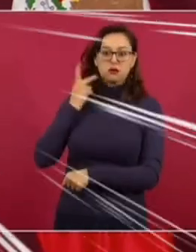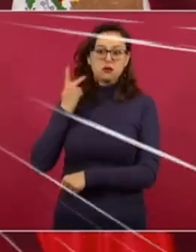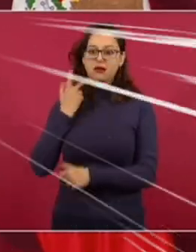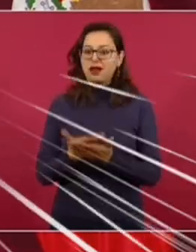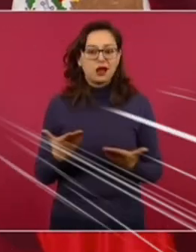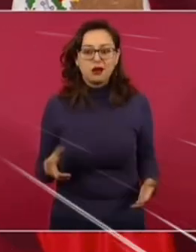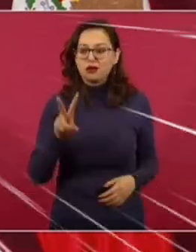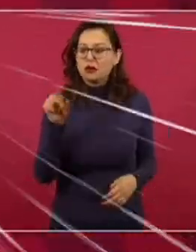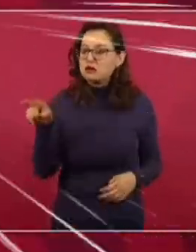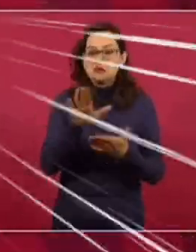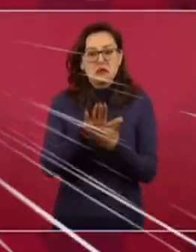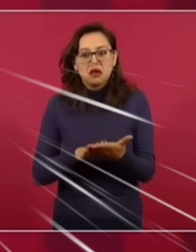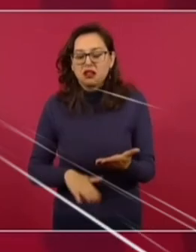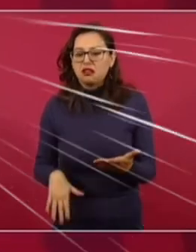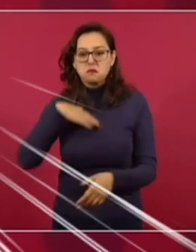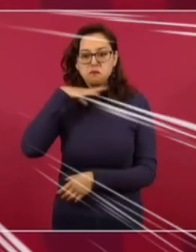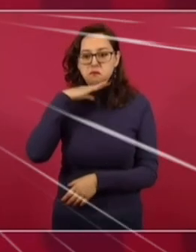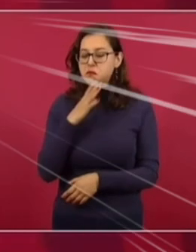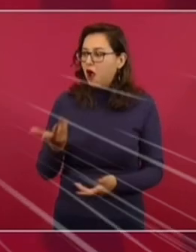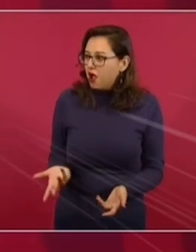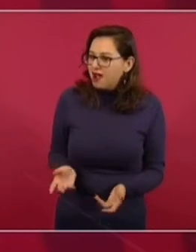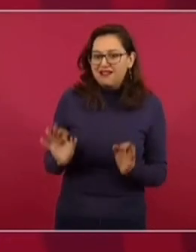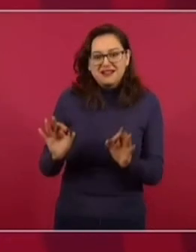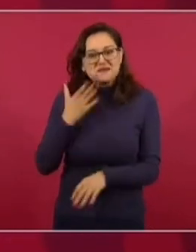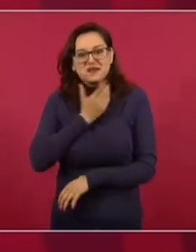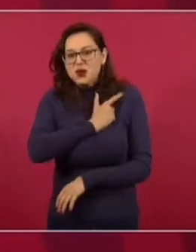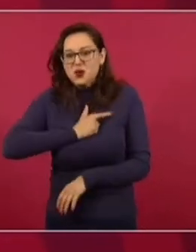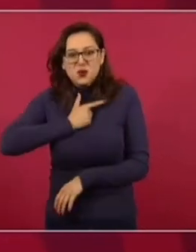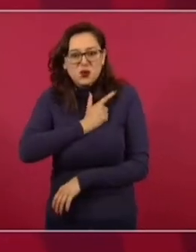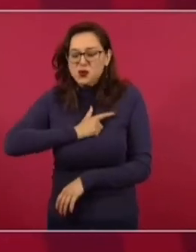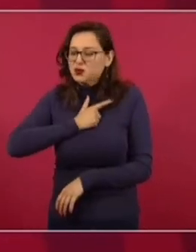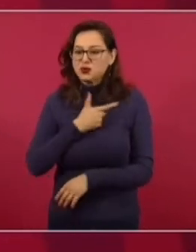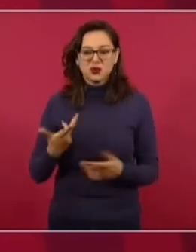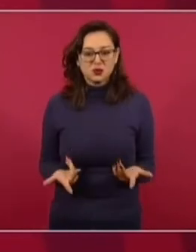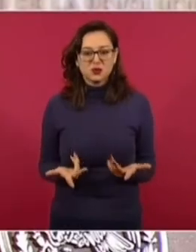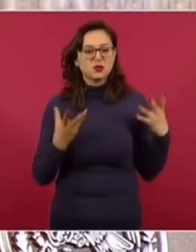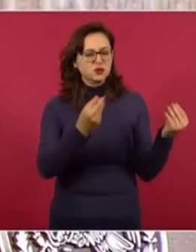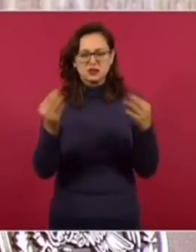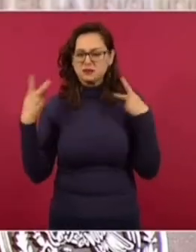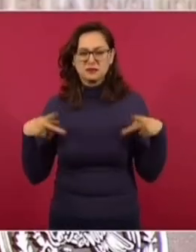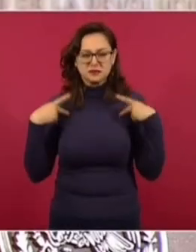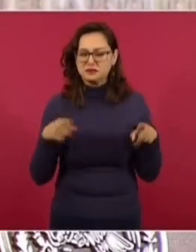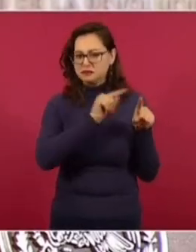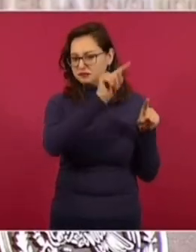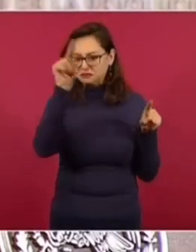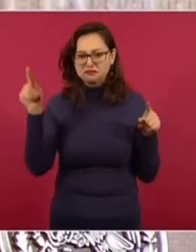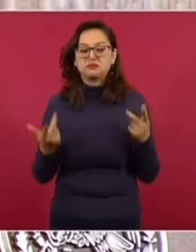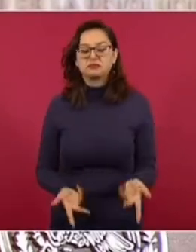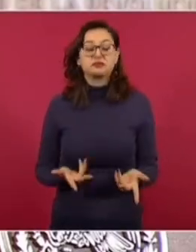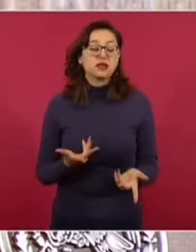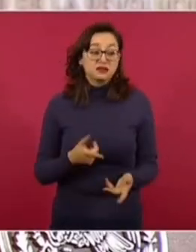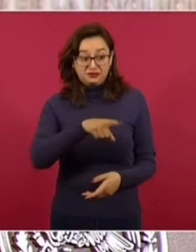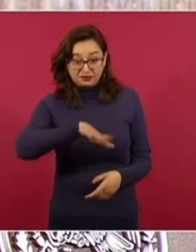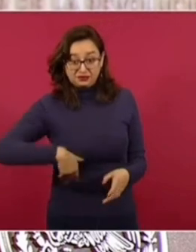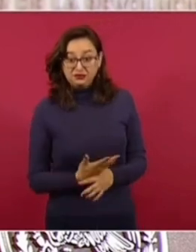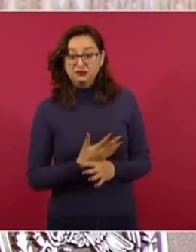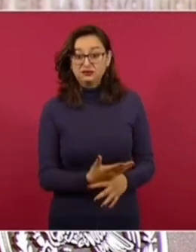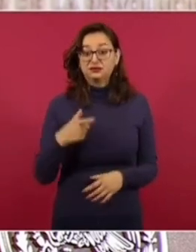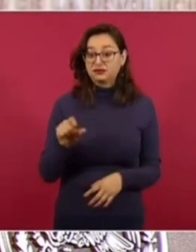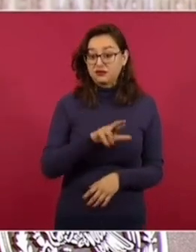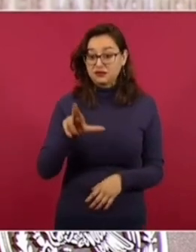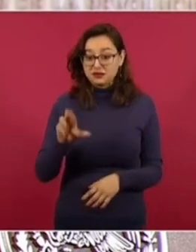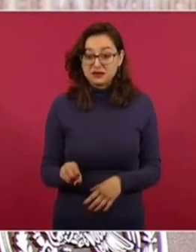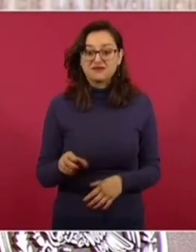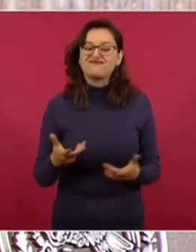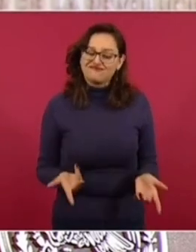Entonces eso me da mucho gusto. Y así mucha gente, y repito los jóvenes, entonces todo esto de Quintana Roo y de los